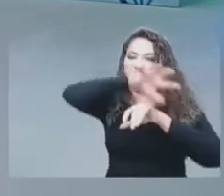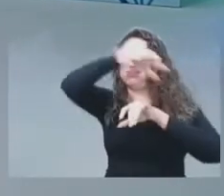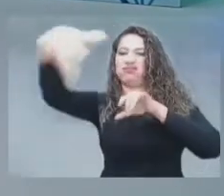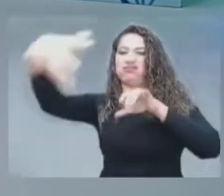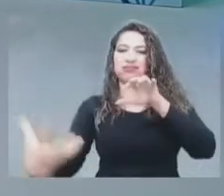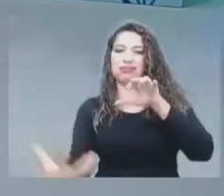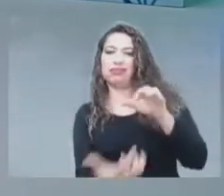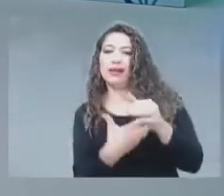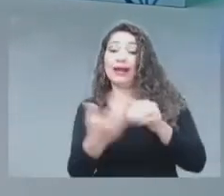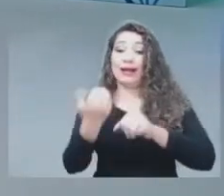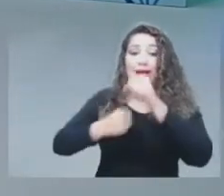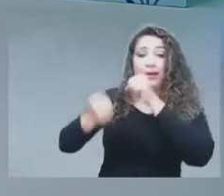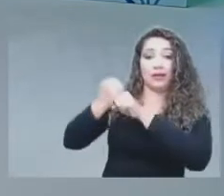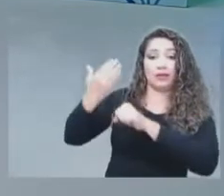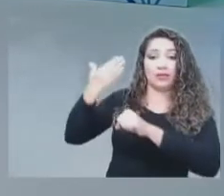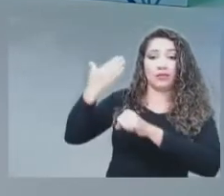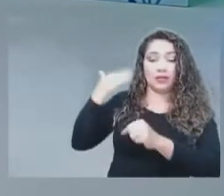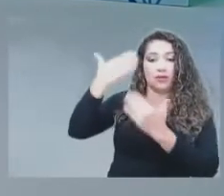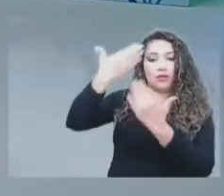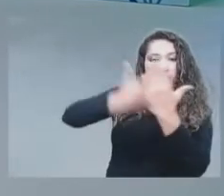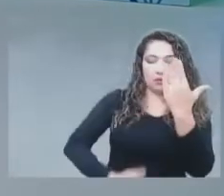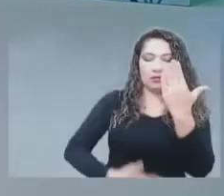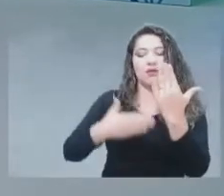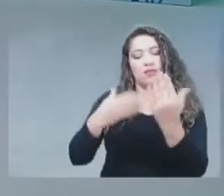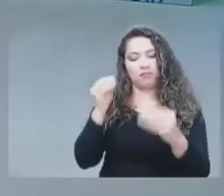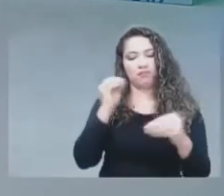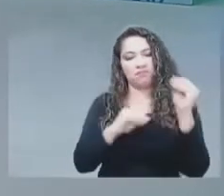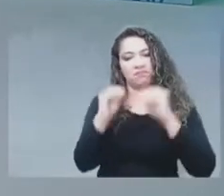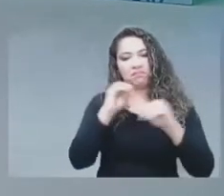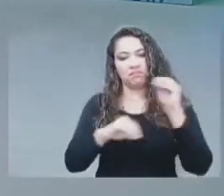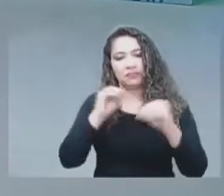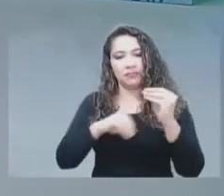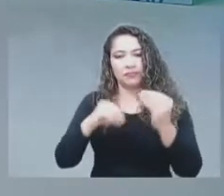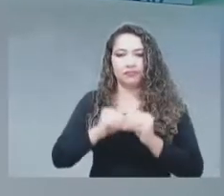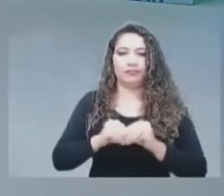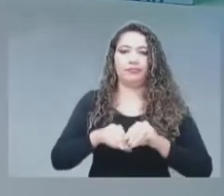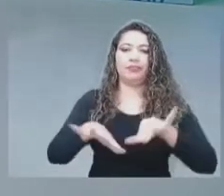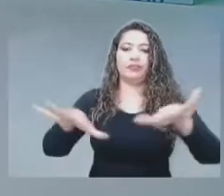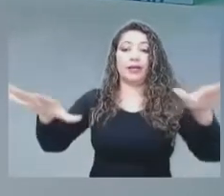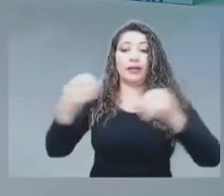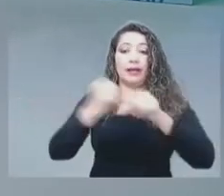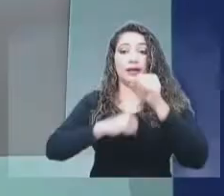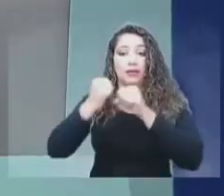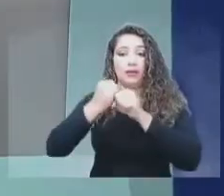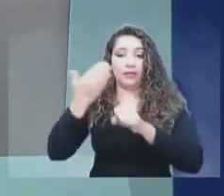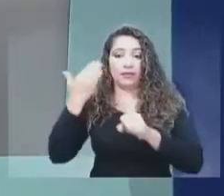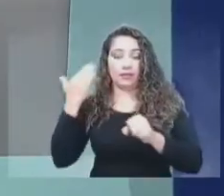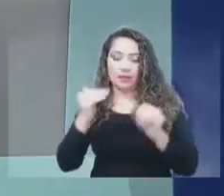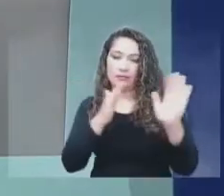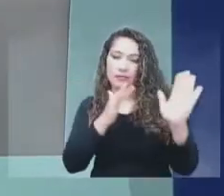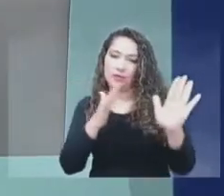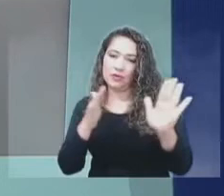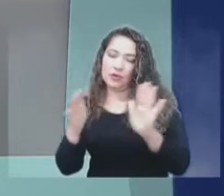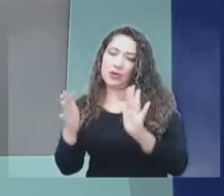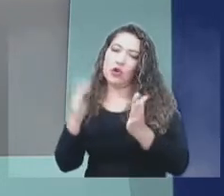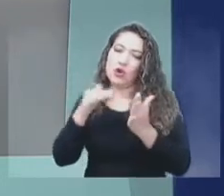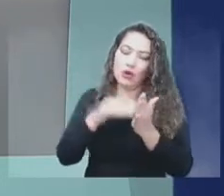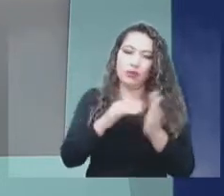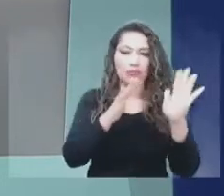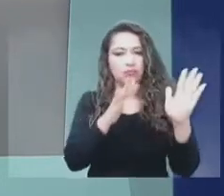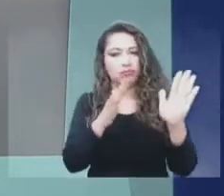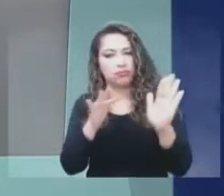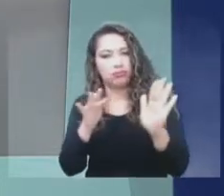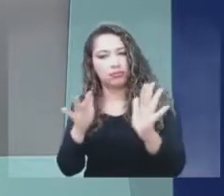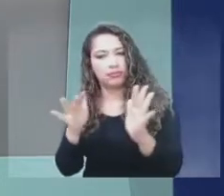en ese entonces y nuevamente, como para agosto,